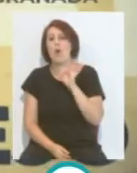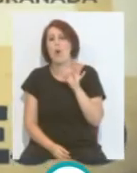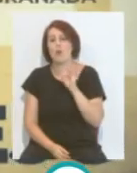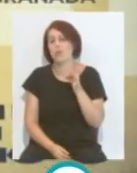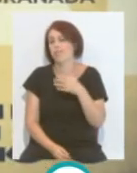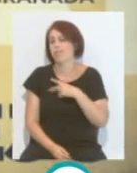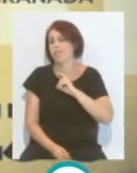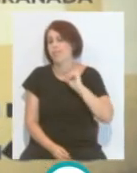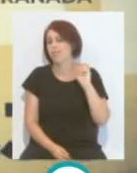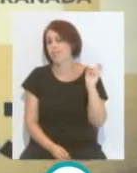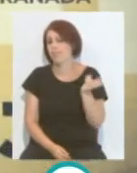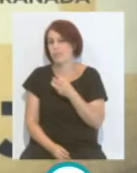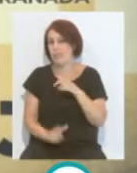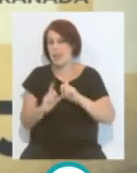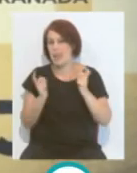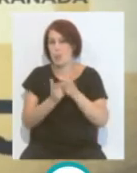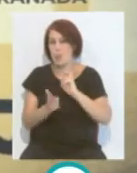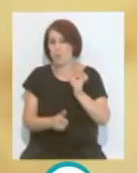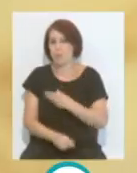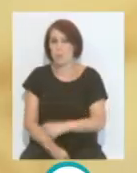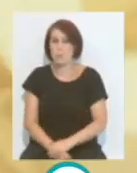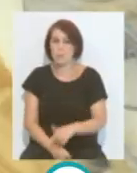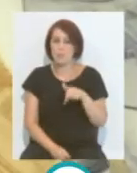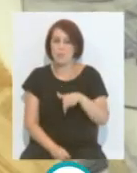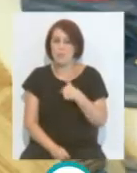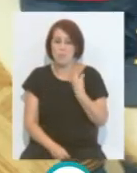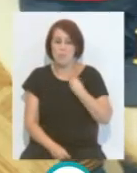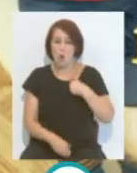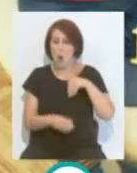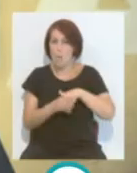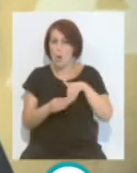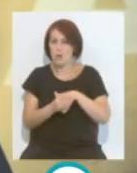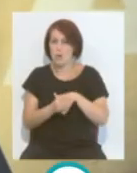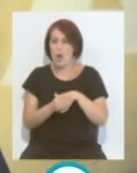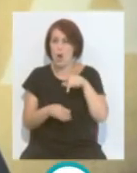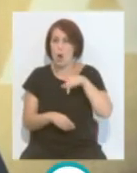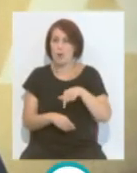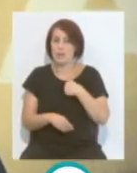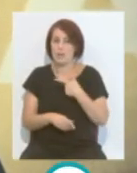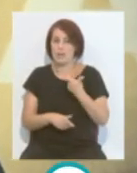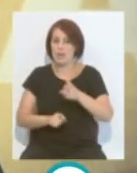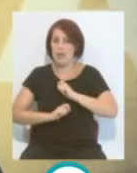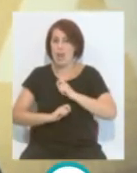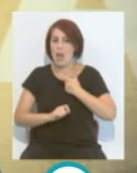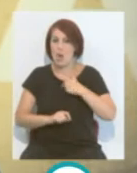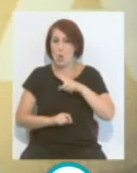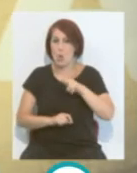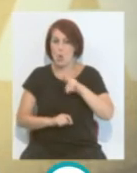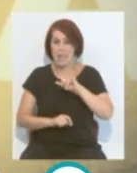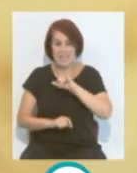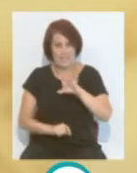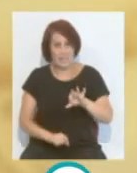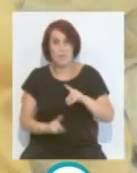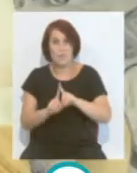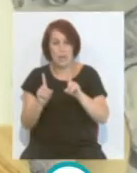Arzabal, Rafa Mir y Javi Puado. Esta es la convocatoria que hoy ha facilitado Luis de la Fuente,